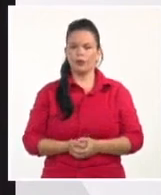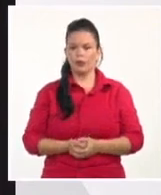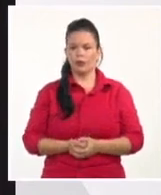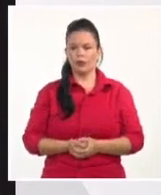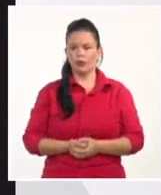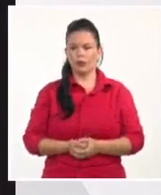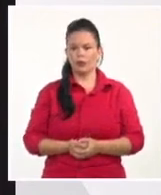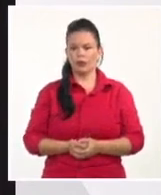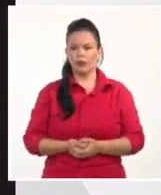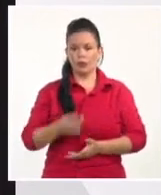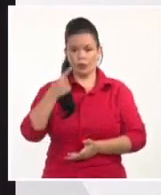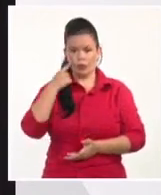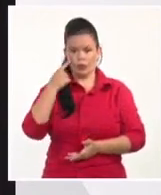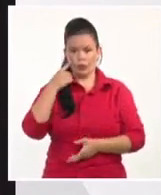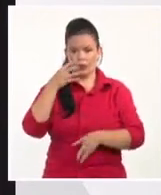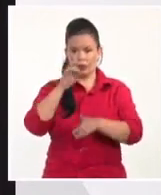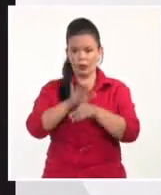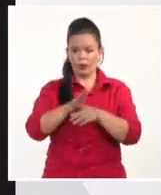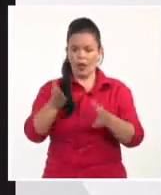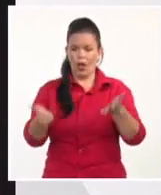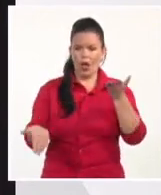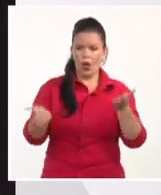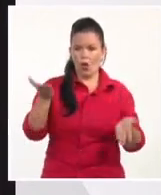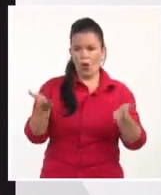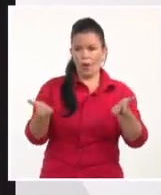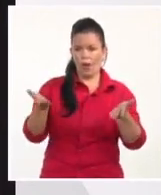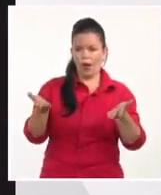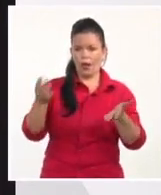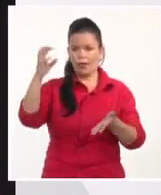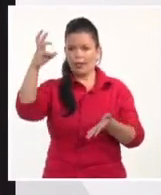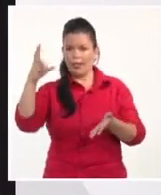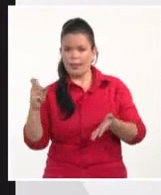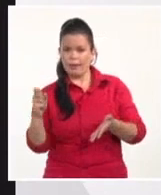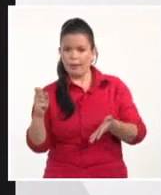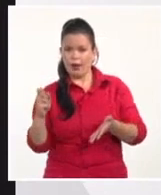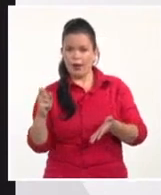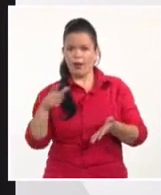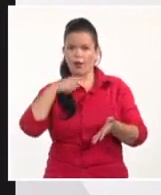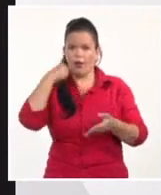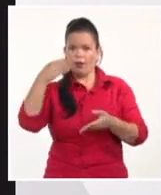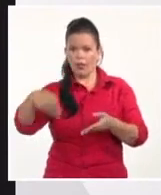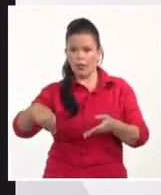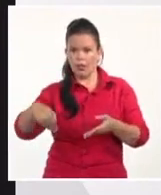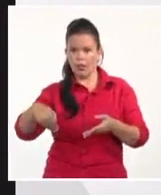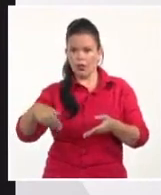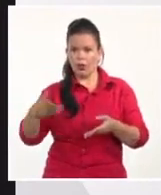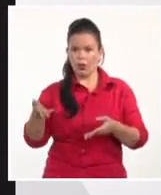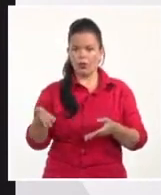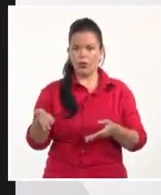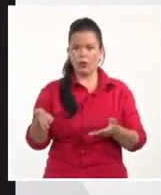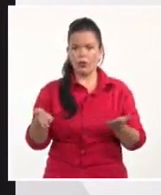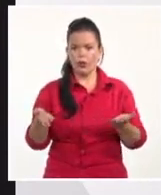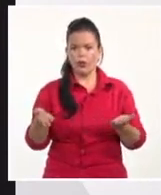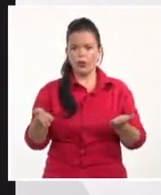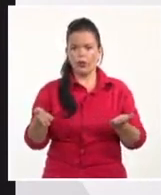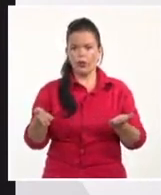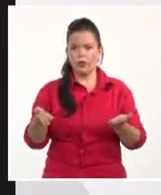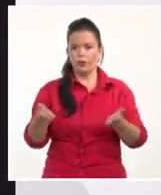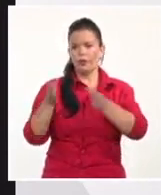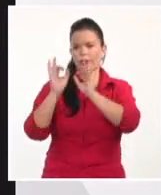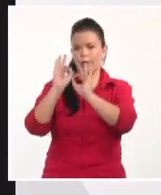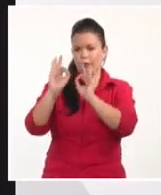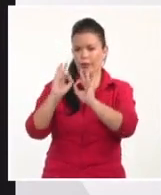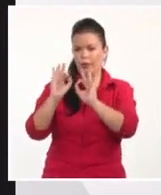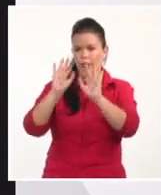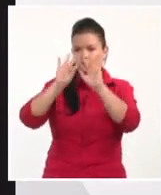si comparamos los datos, ¿no?, una cosa que hago en el hilo es comparar los datos de muertes y puntuales y totales con